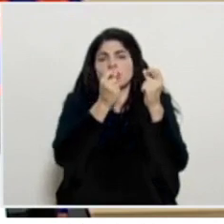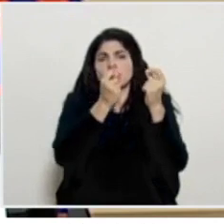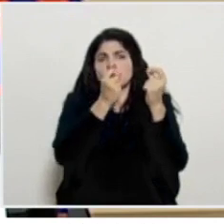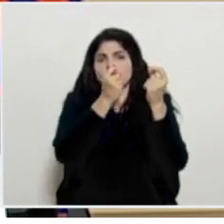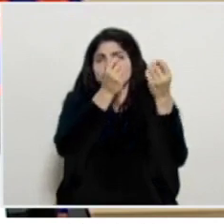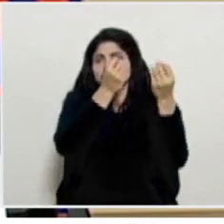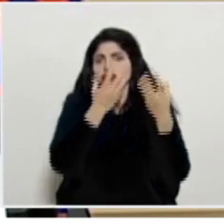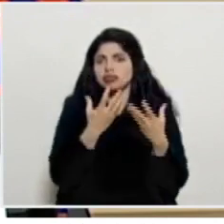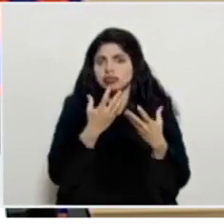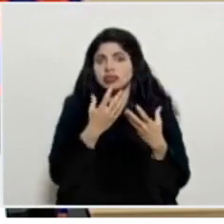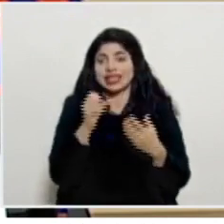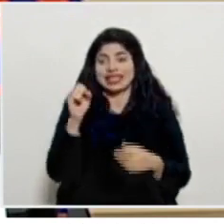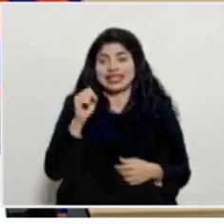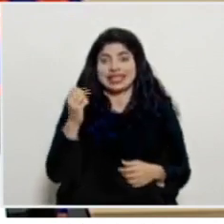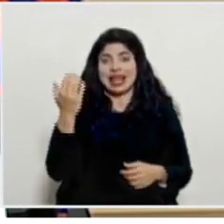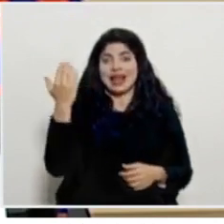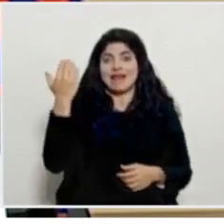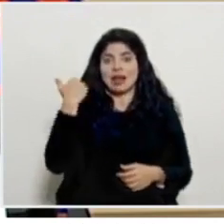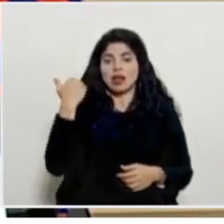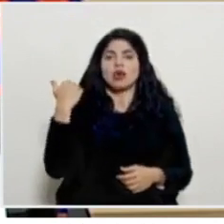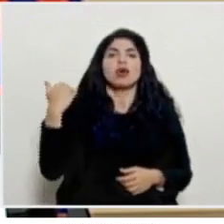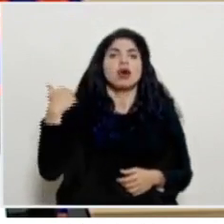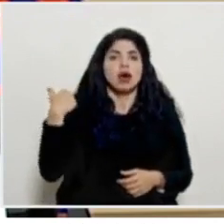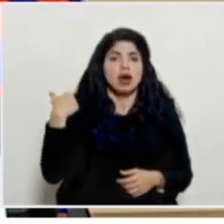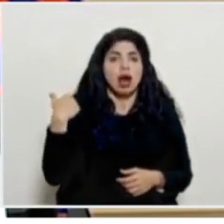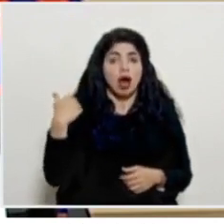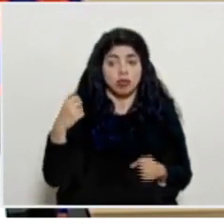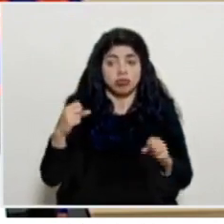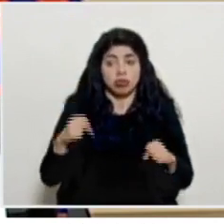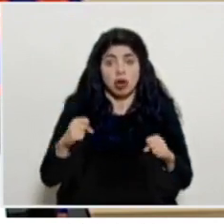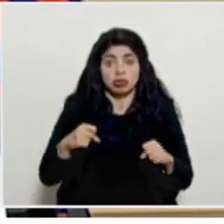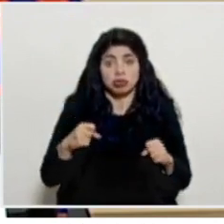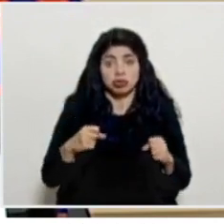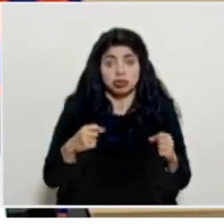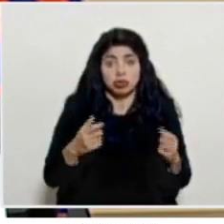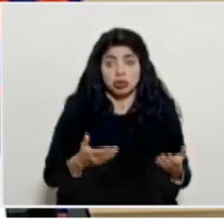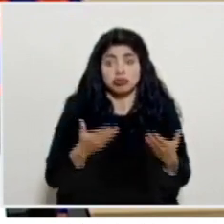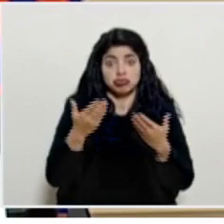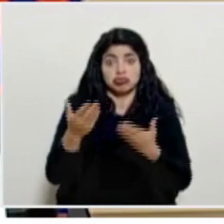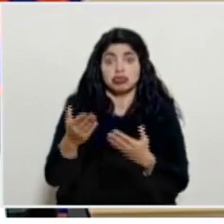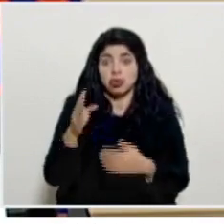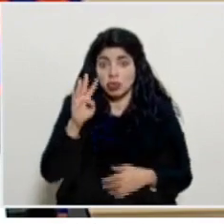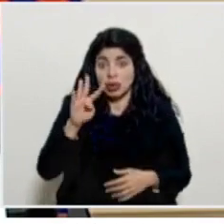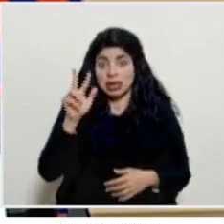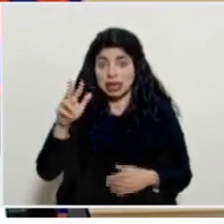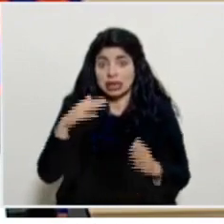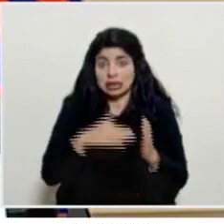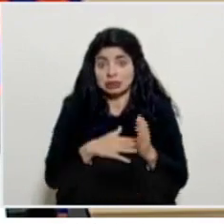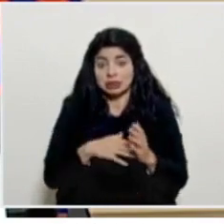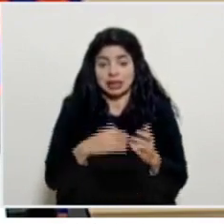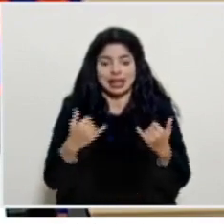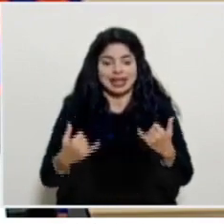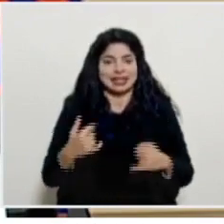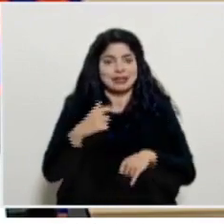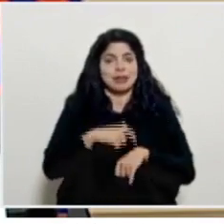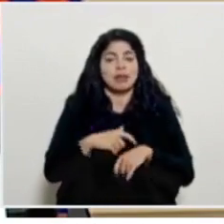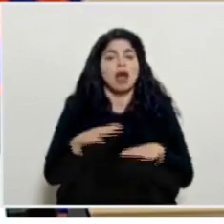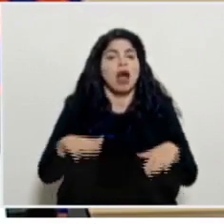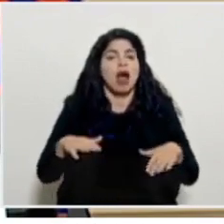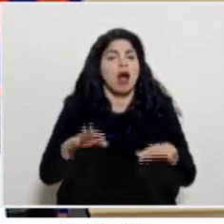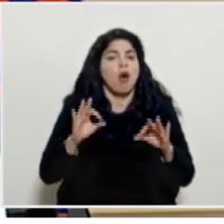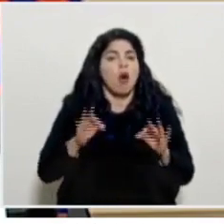el día sábado que teníamos la posibilidad de accesar estas 43 mil De momento no tenemos una